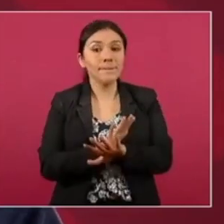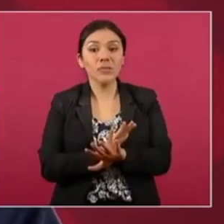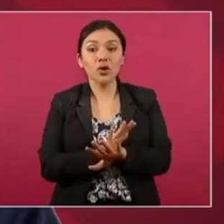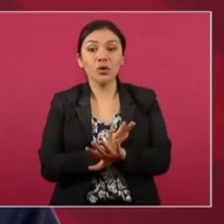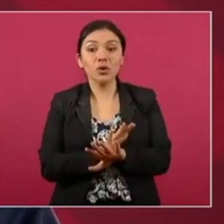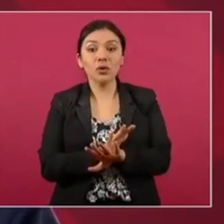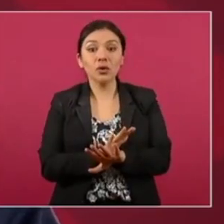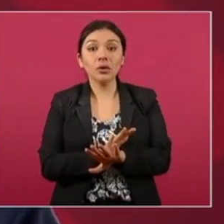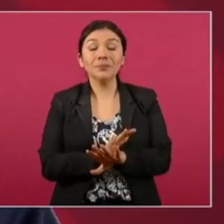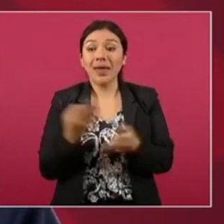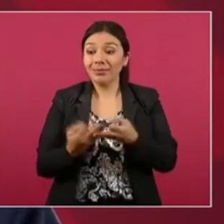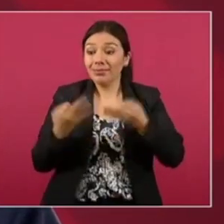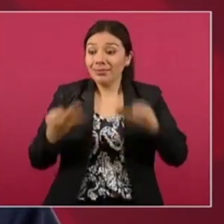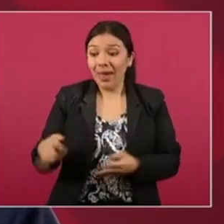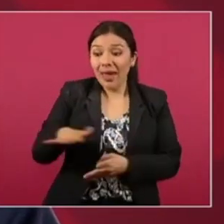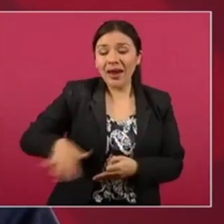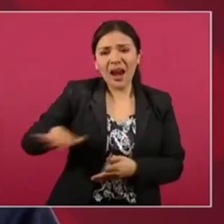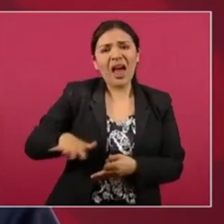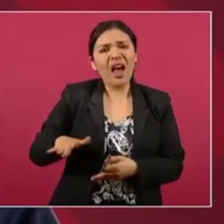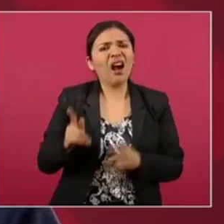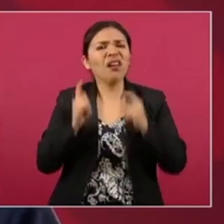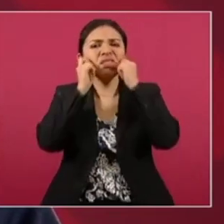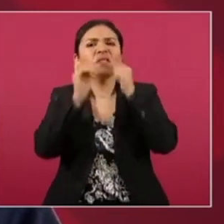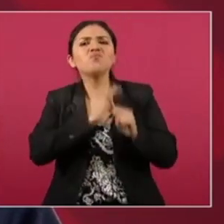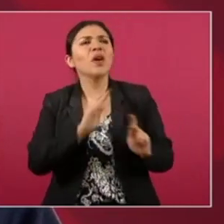y las tierras ejidales se ponen al mercado.